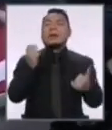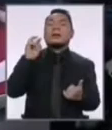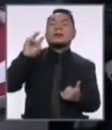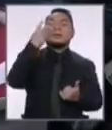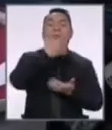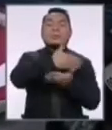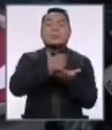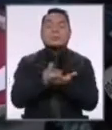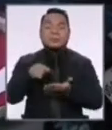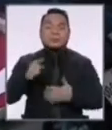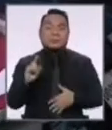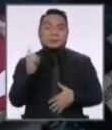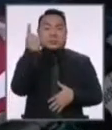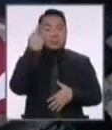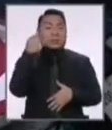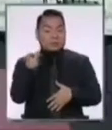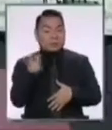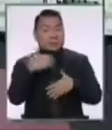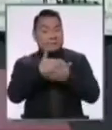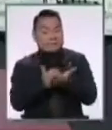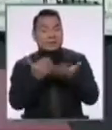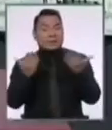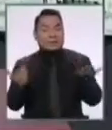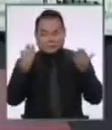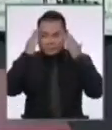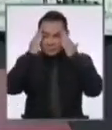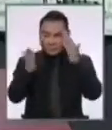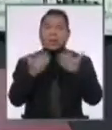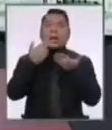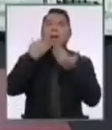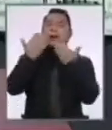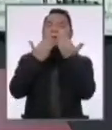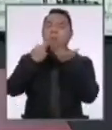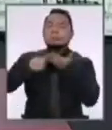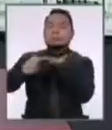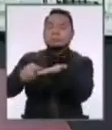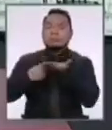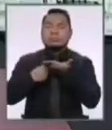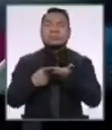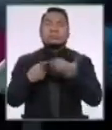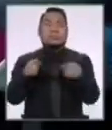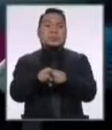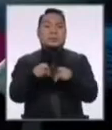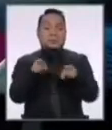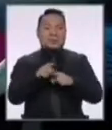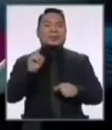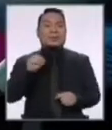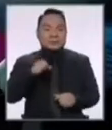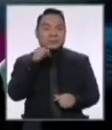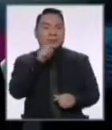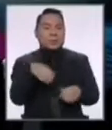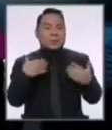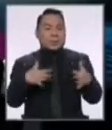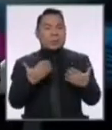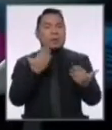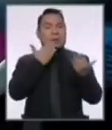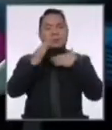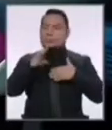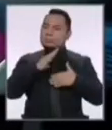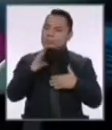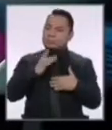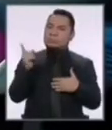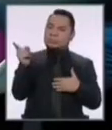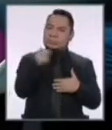parte de este primer bloque, donde aspiramos a un diálogo, a un intercambio y a una polémica alturada, como